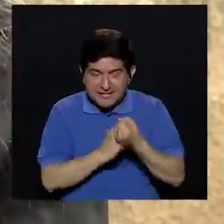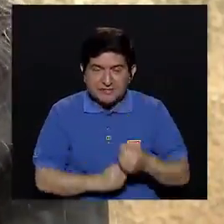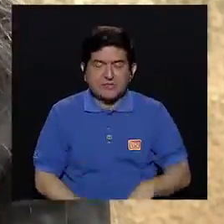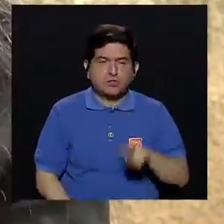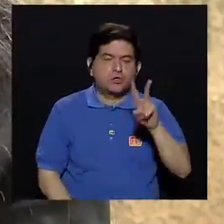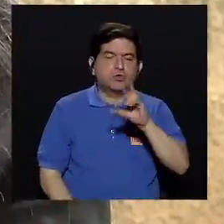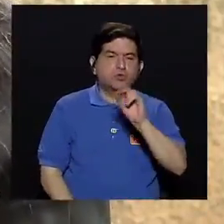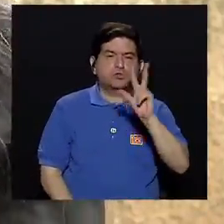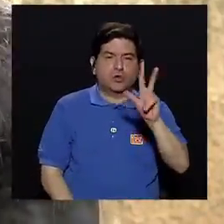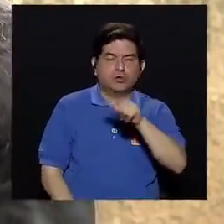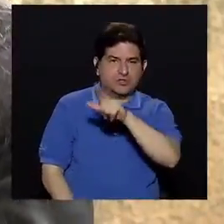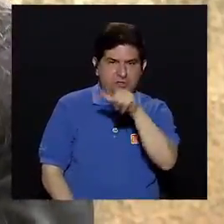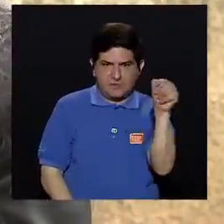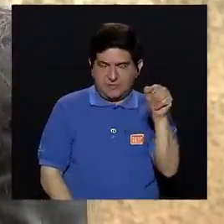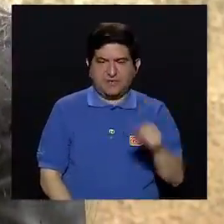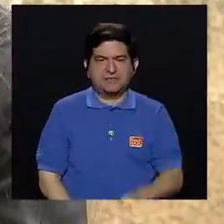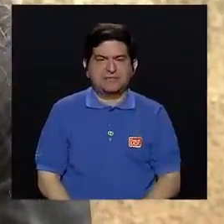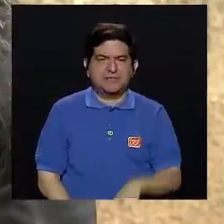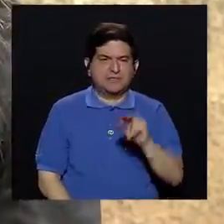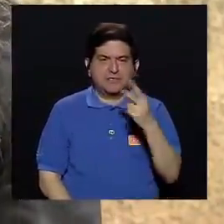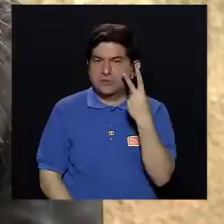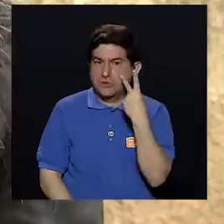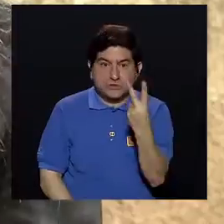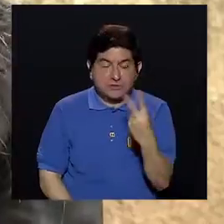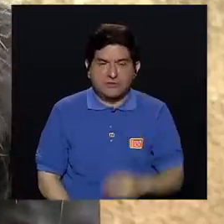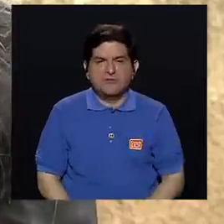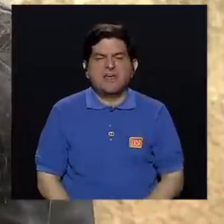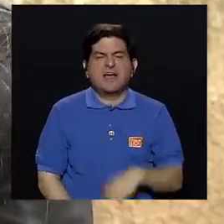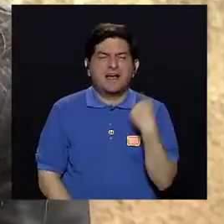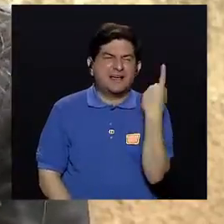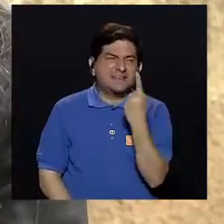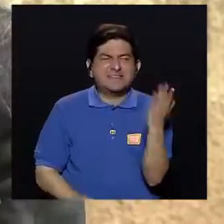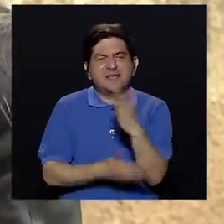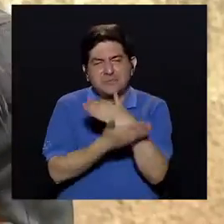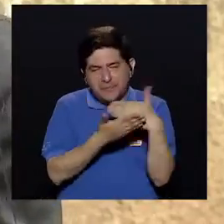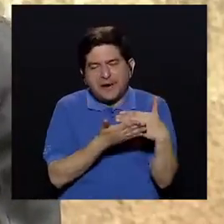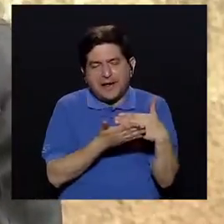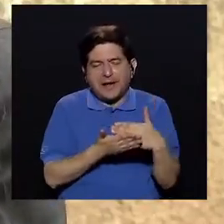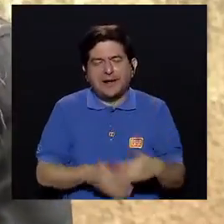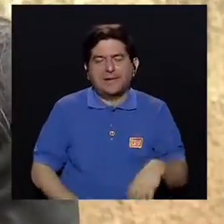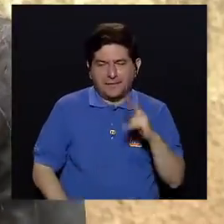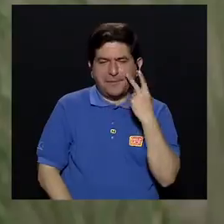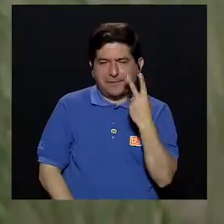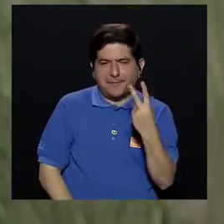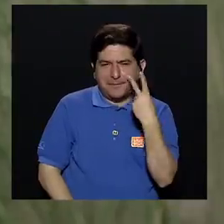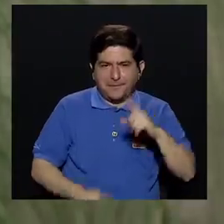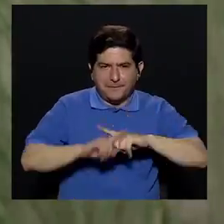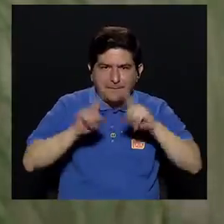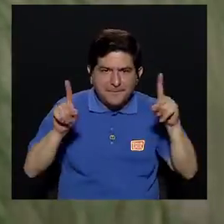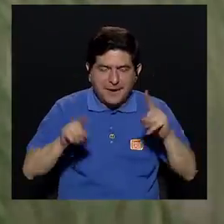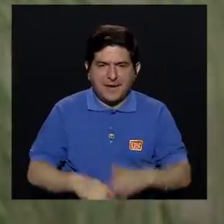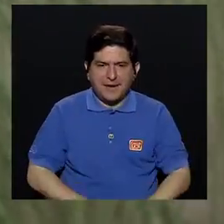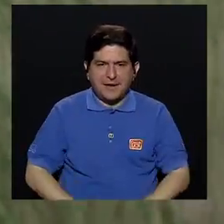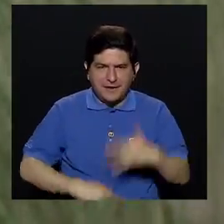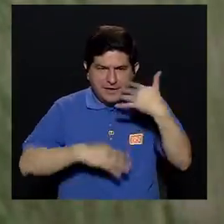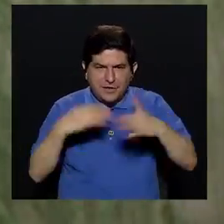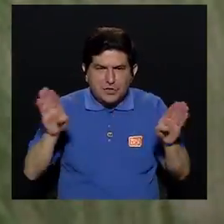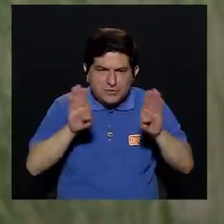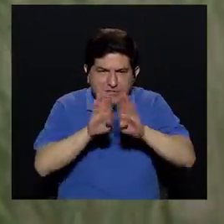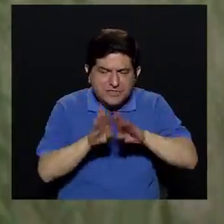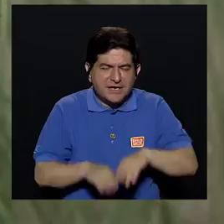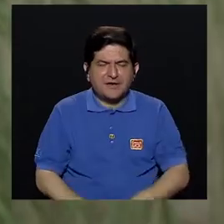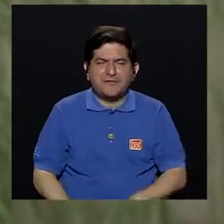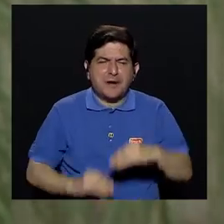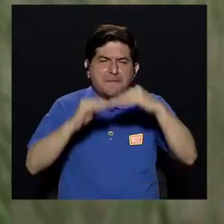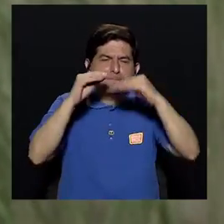durante dos a tres meses, no le quede, digamos, muy vistosa. Siempre puede quedar una cicatriz, o va a quedar una cicatriz, pero que para que la cicatriz sea lo menos